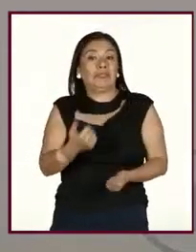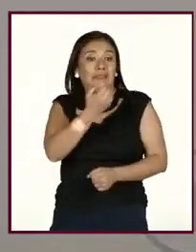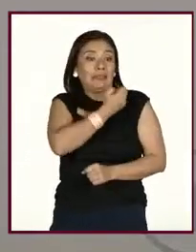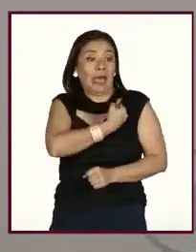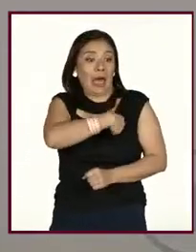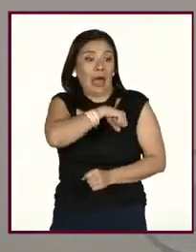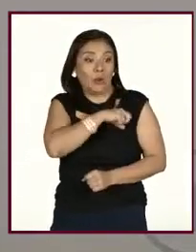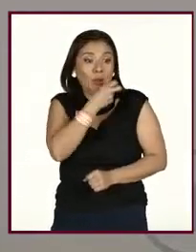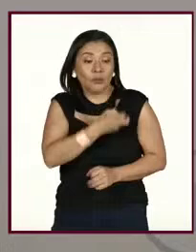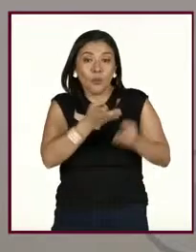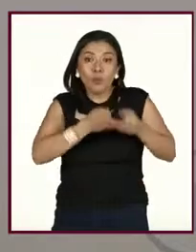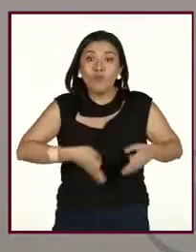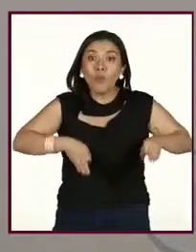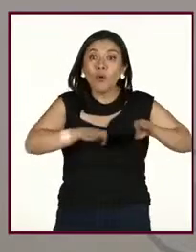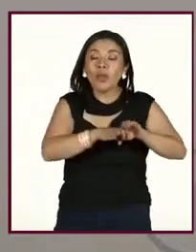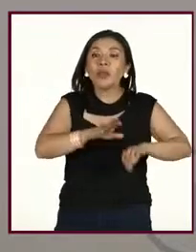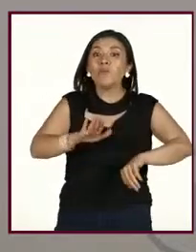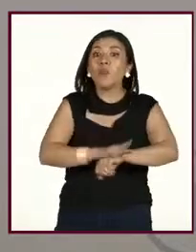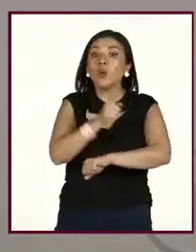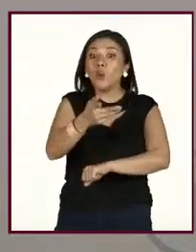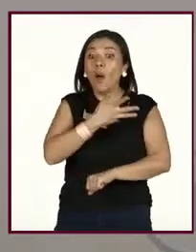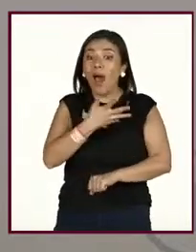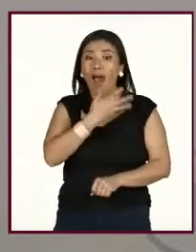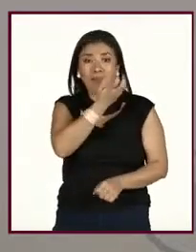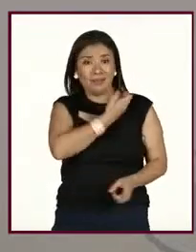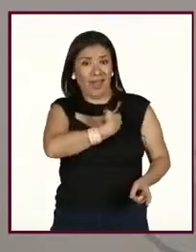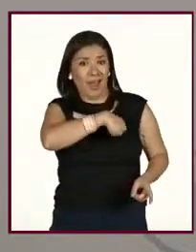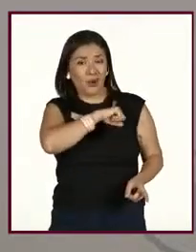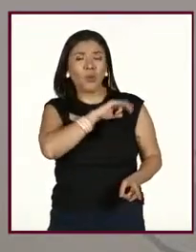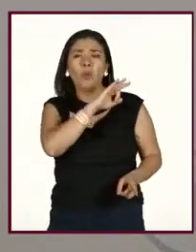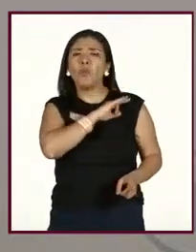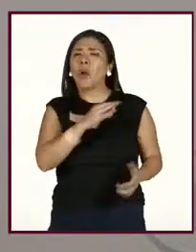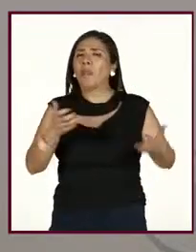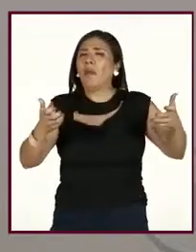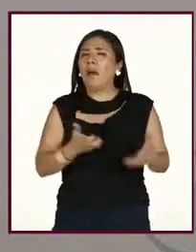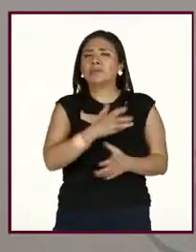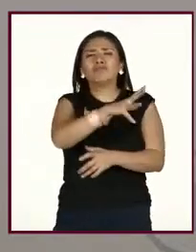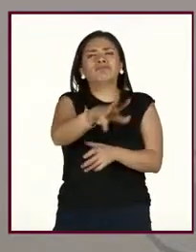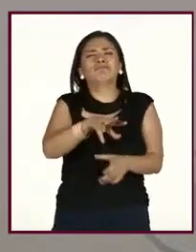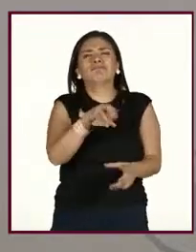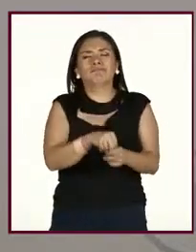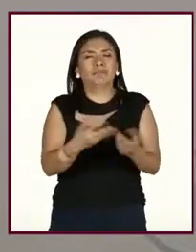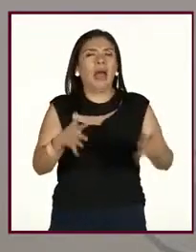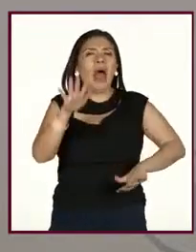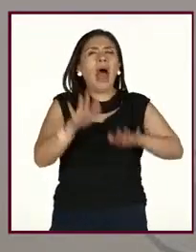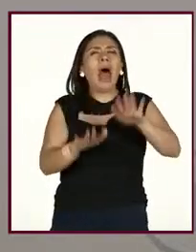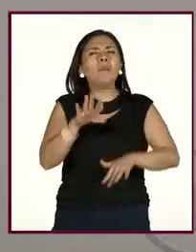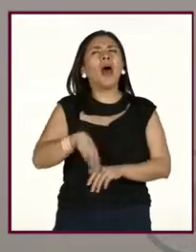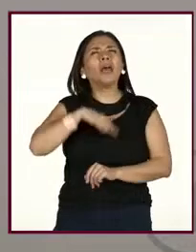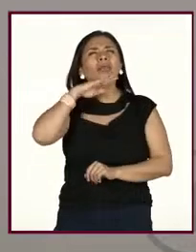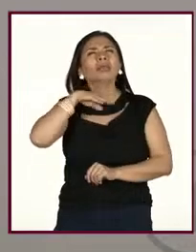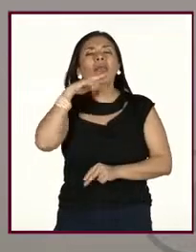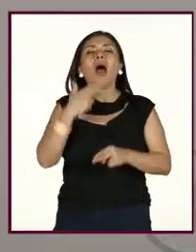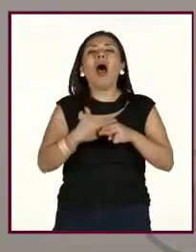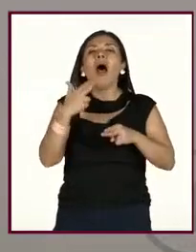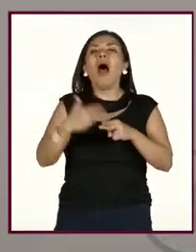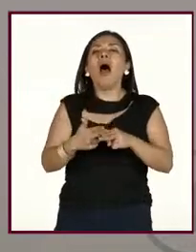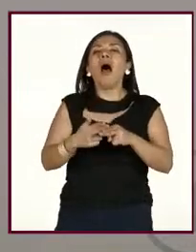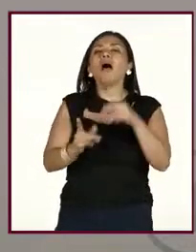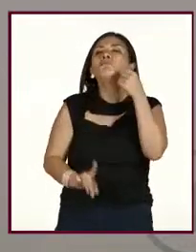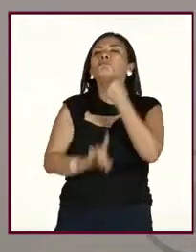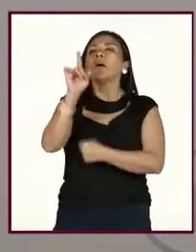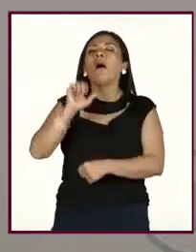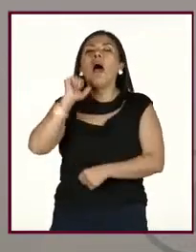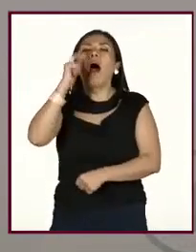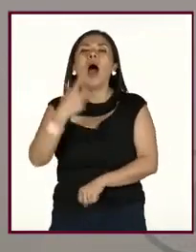porque a final de cuentas, teniendo salud, podemos hacer muchas cosas. Y a veces no nos damos cuenta hasta que se